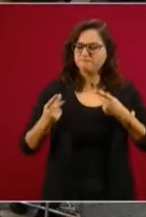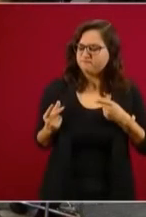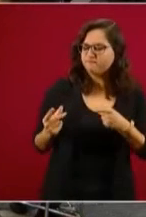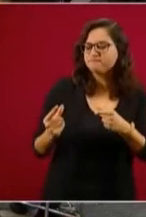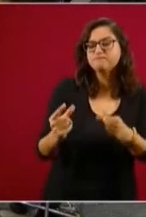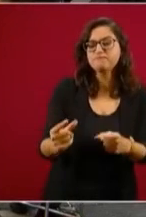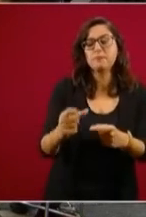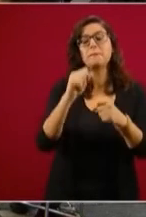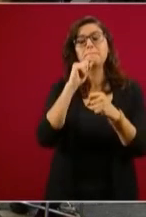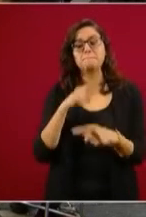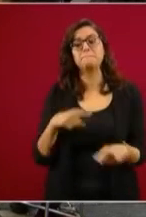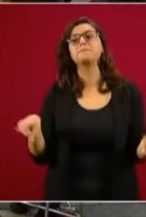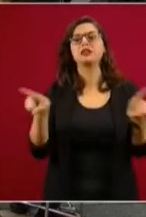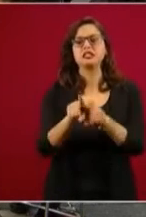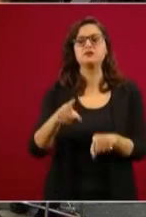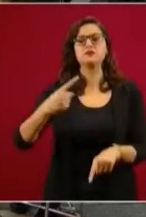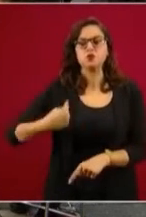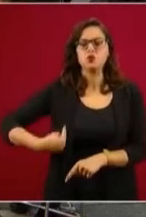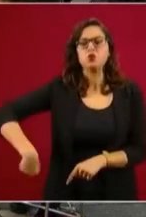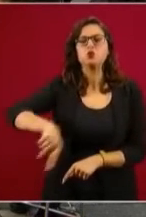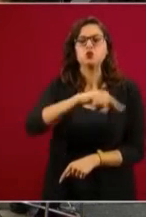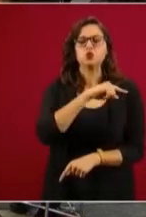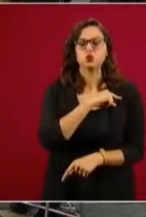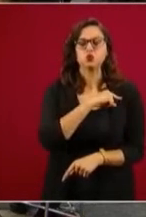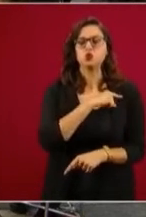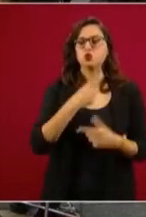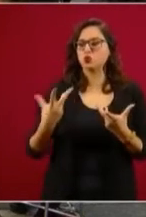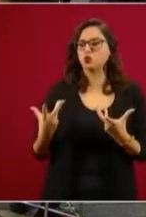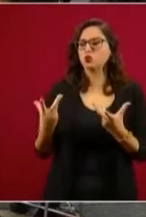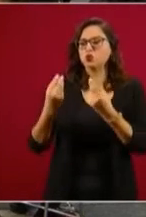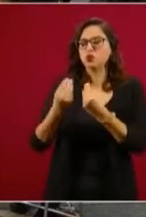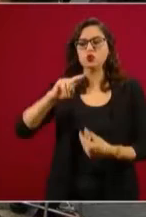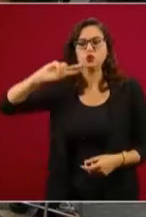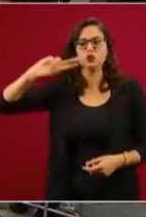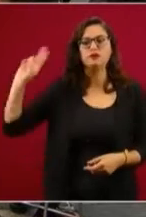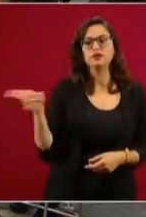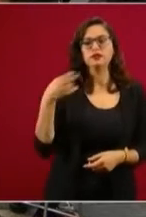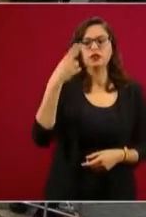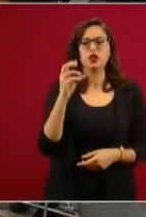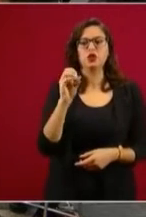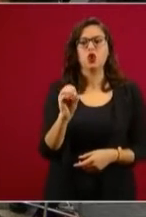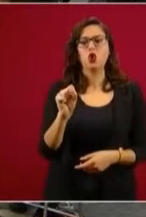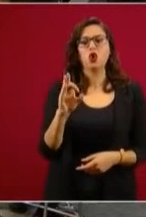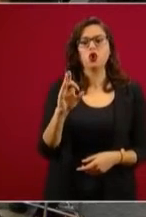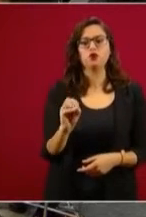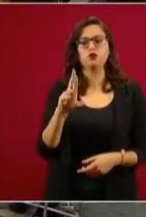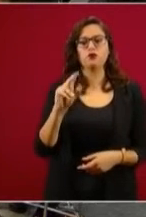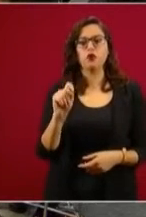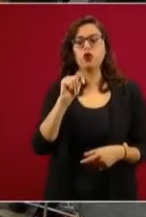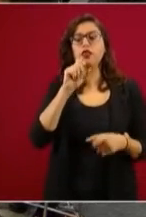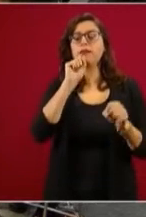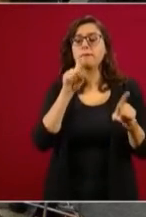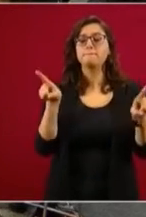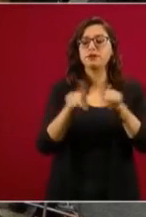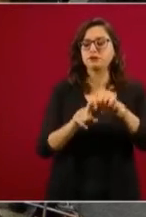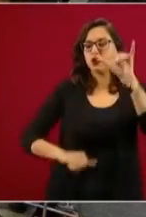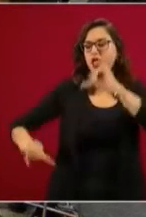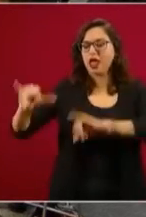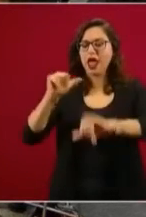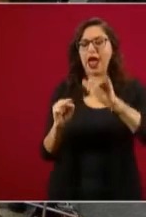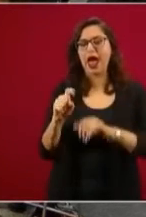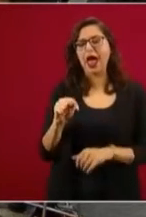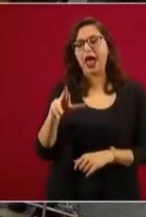de un ahorro. Yo creo que el ahorro podría ser mucho más, porque efectivamente México pierde muchísimo dinero cada